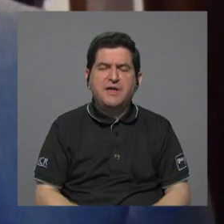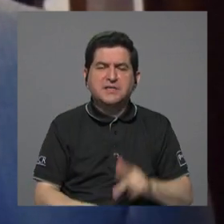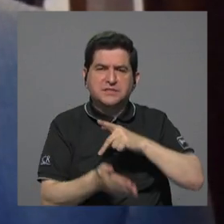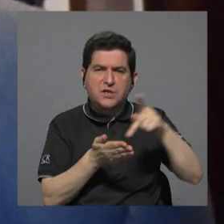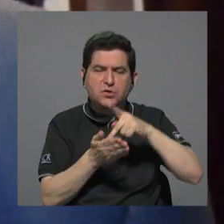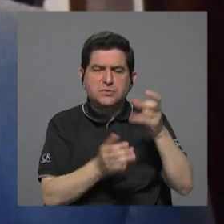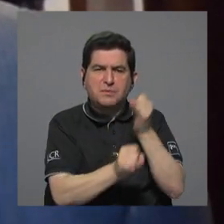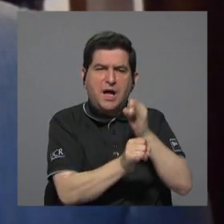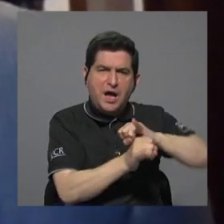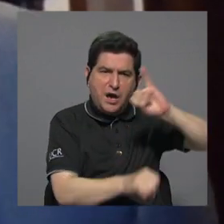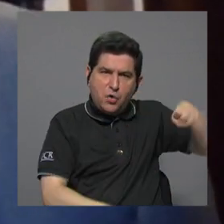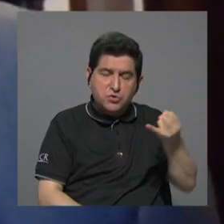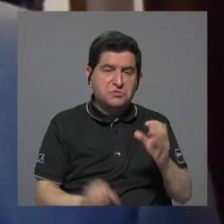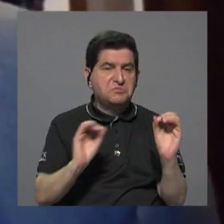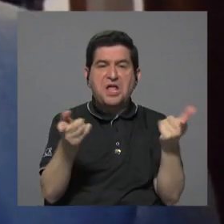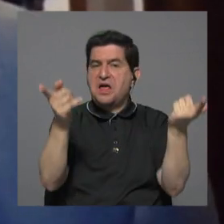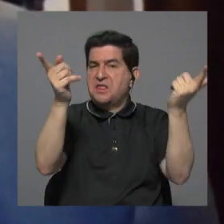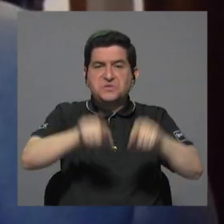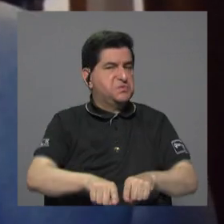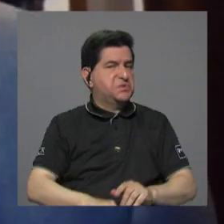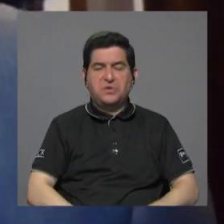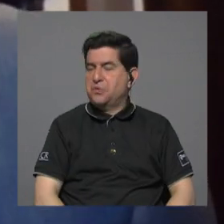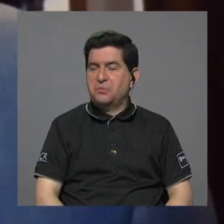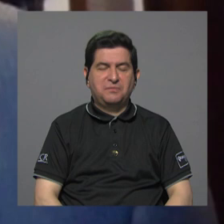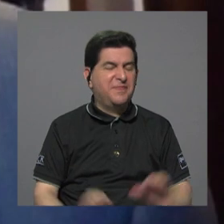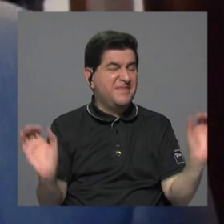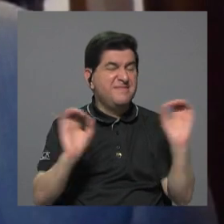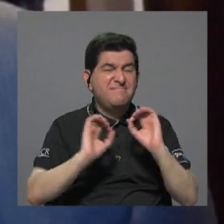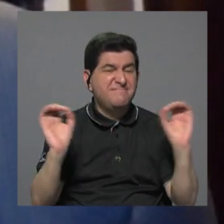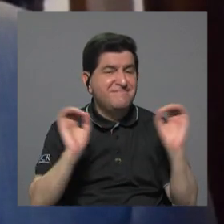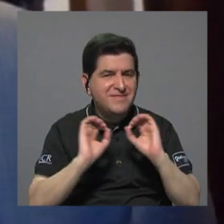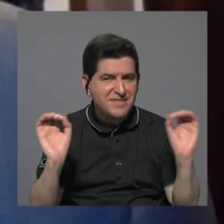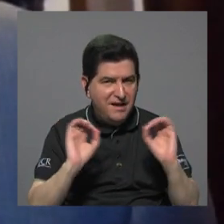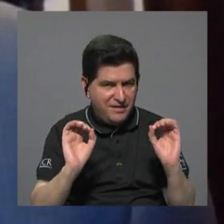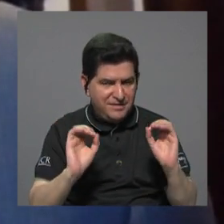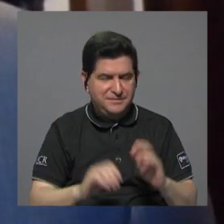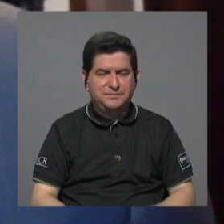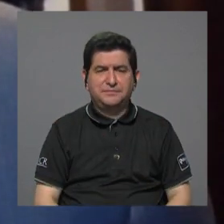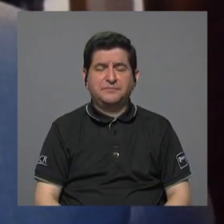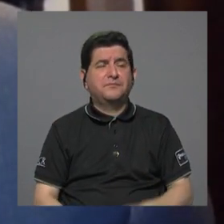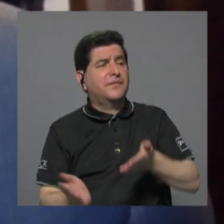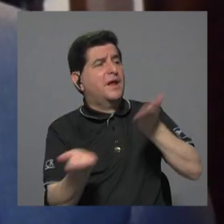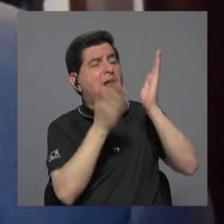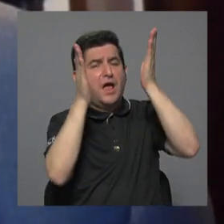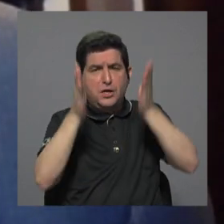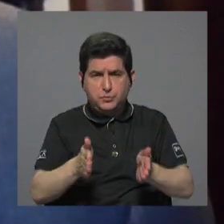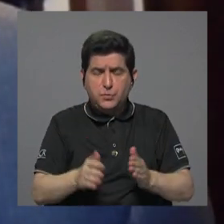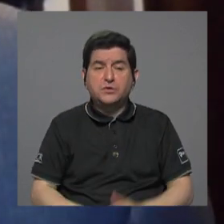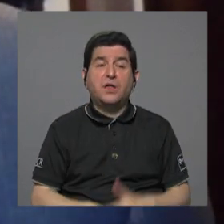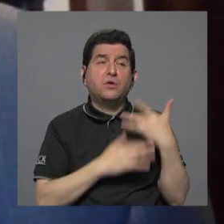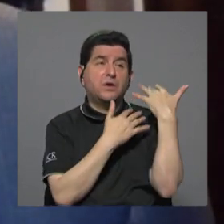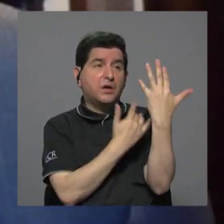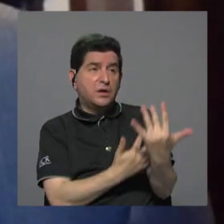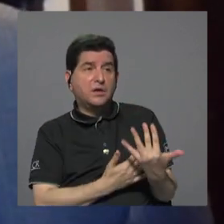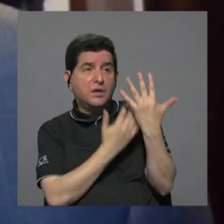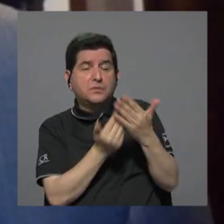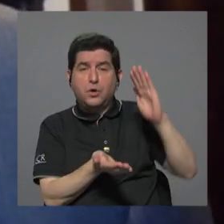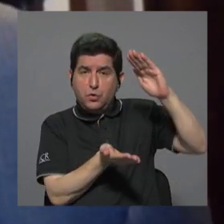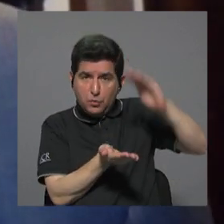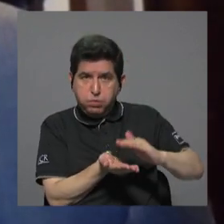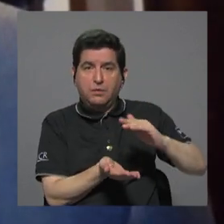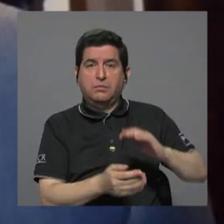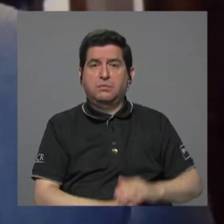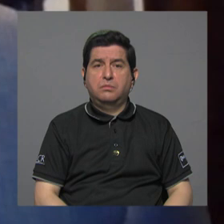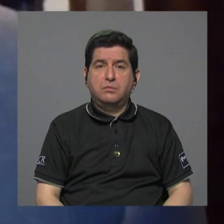UpDeva y no pasó nada, absolutamente nada. Los exportadores han estado a la espera de esas rebajas,